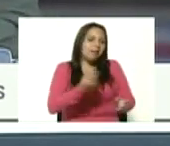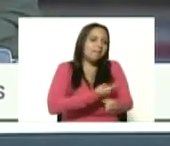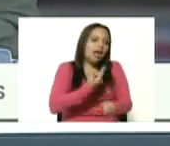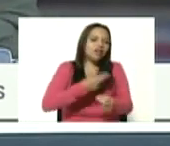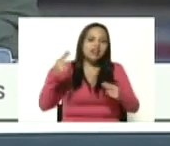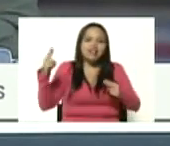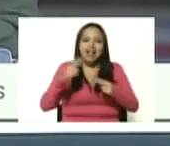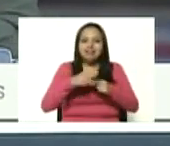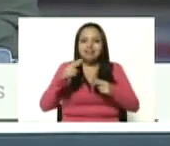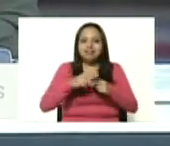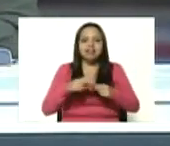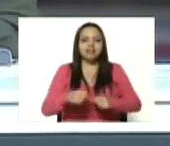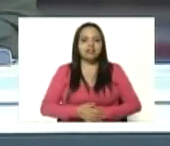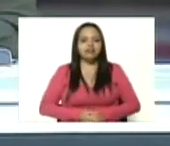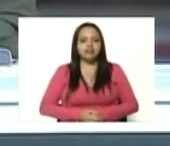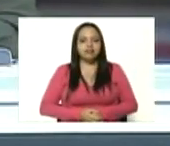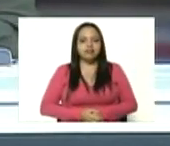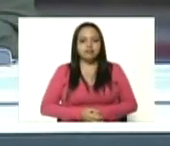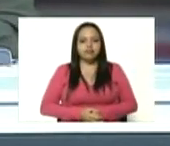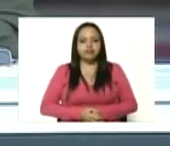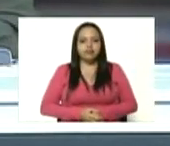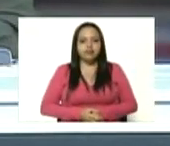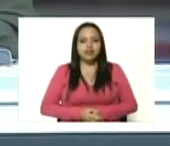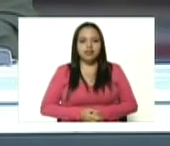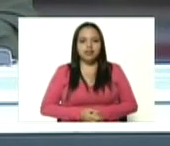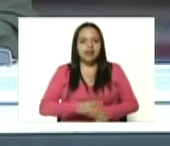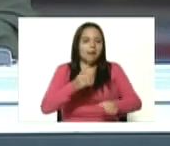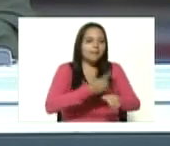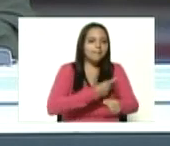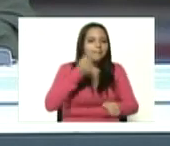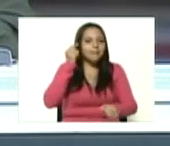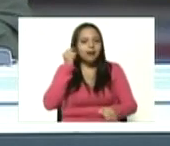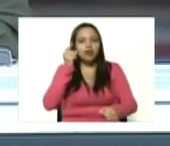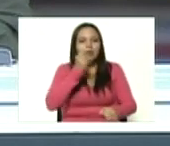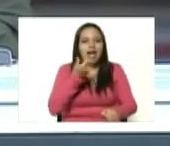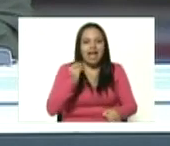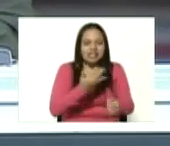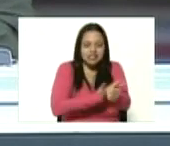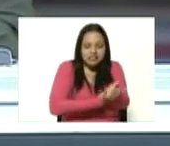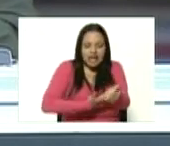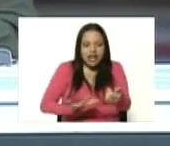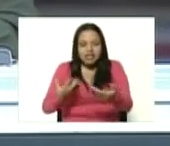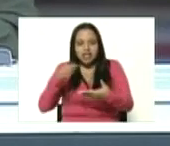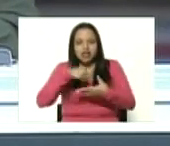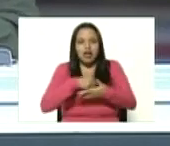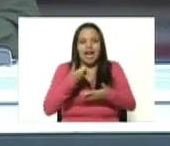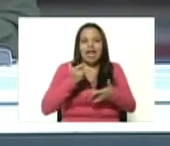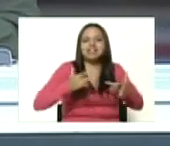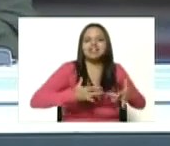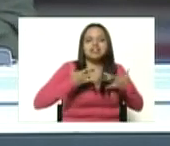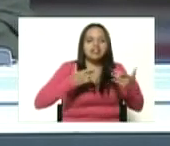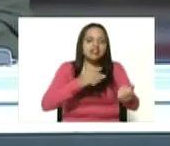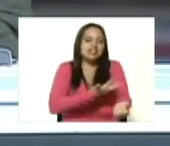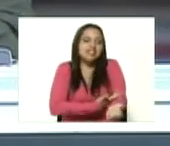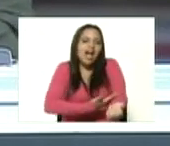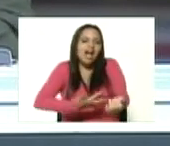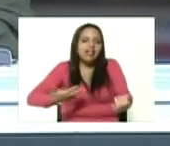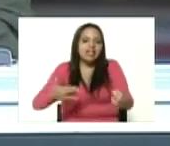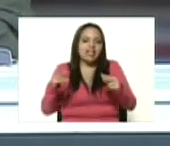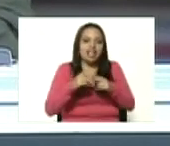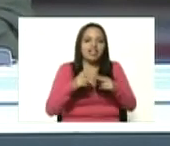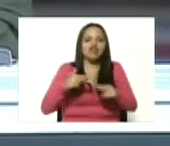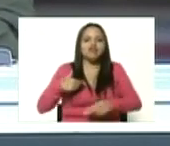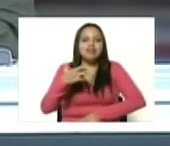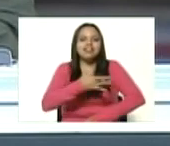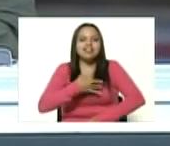Táchira hermanas del Táchira de ahí viene mi sangre tengo sangre tachirense y me siento